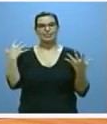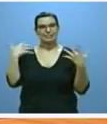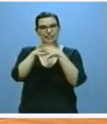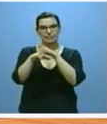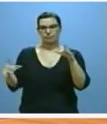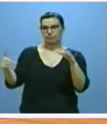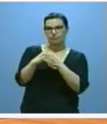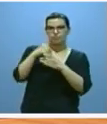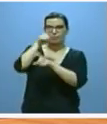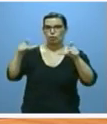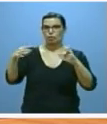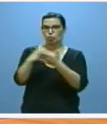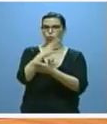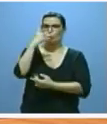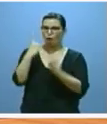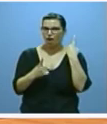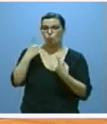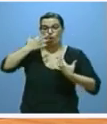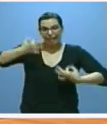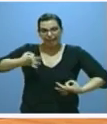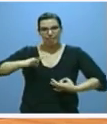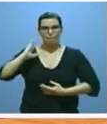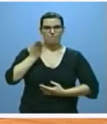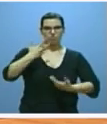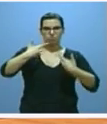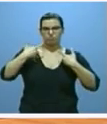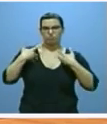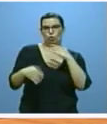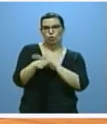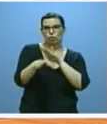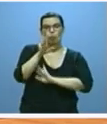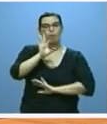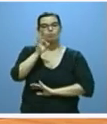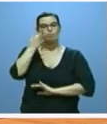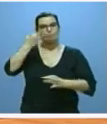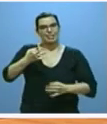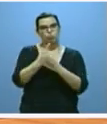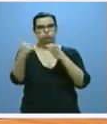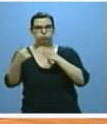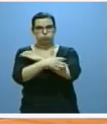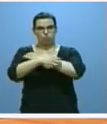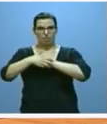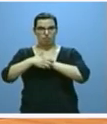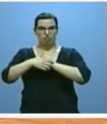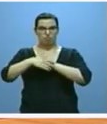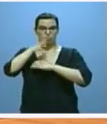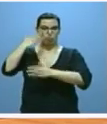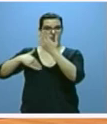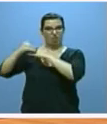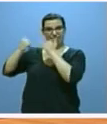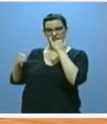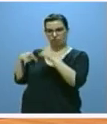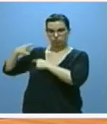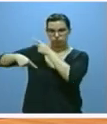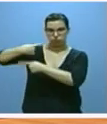aquellos que todavía sufren la realidad o el riesgo de la exclusión y de la pobreza derivados de la grave crisis